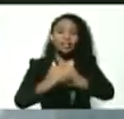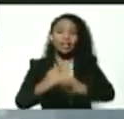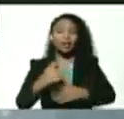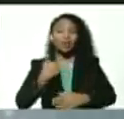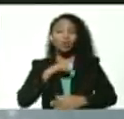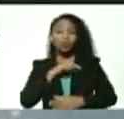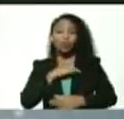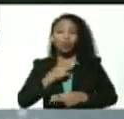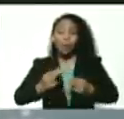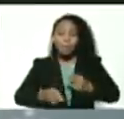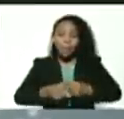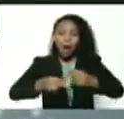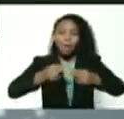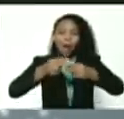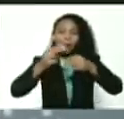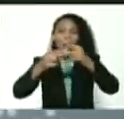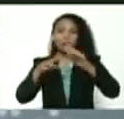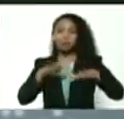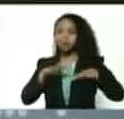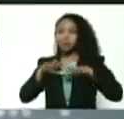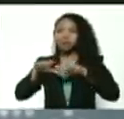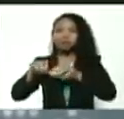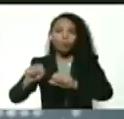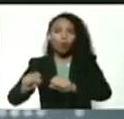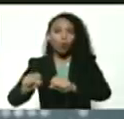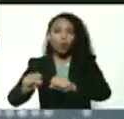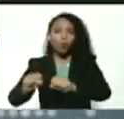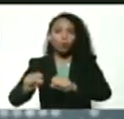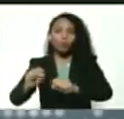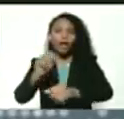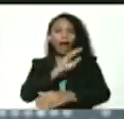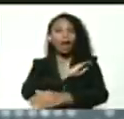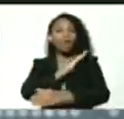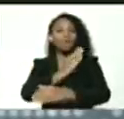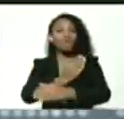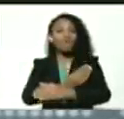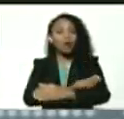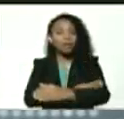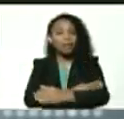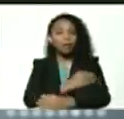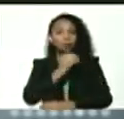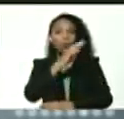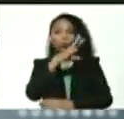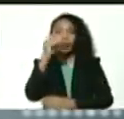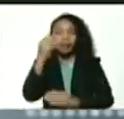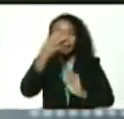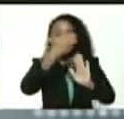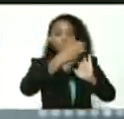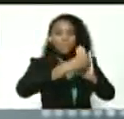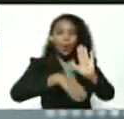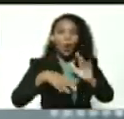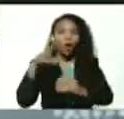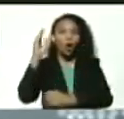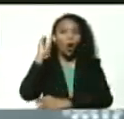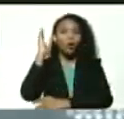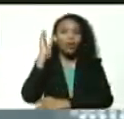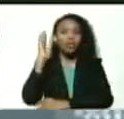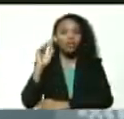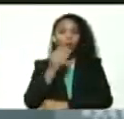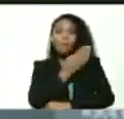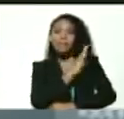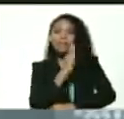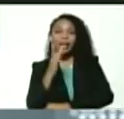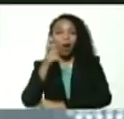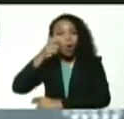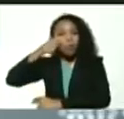construir empoderando a las fuerzas de los 40 capítulos del Congreso Bicentenario de los